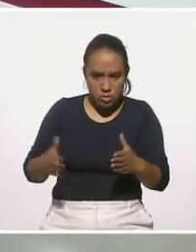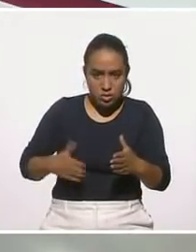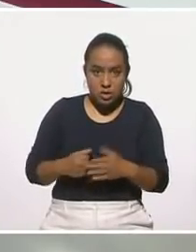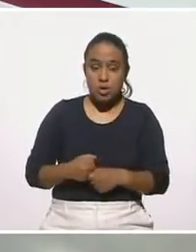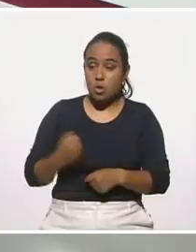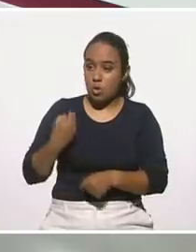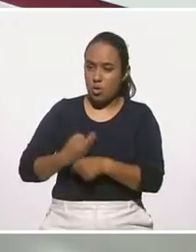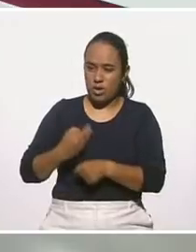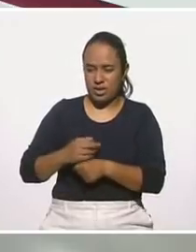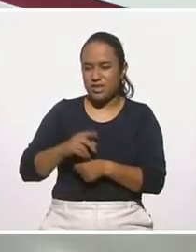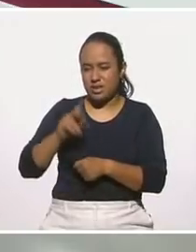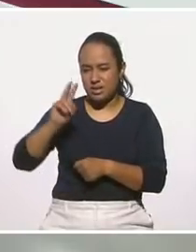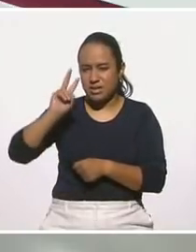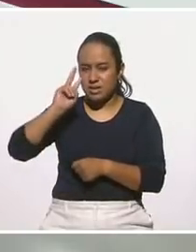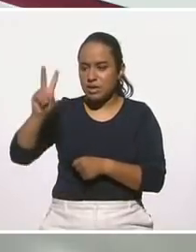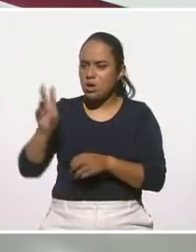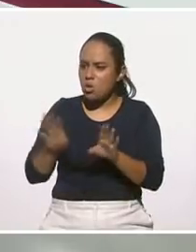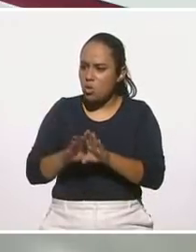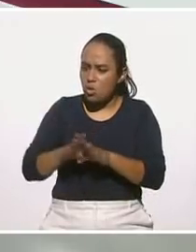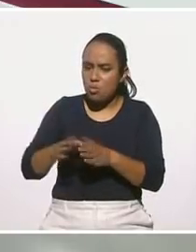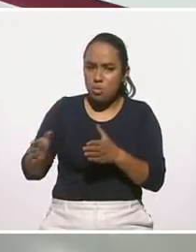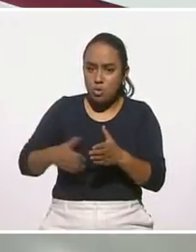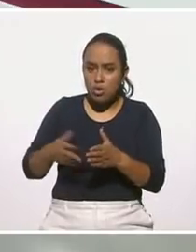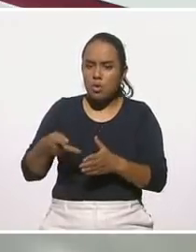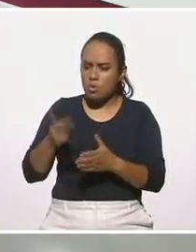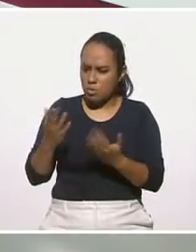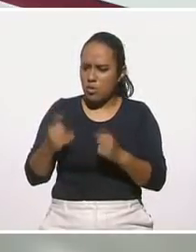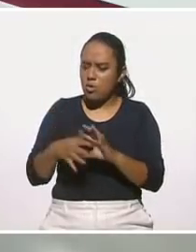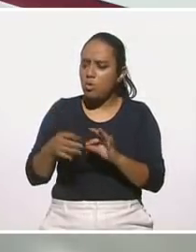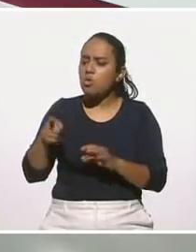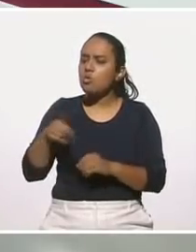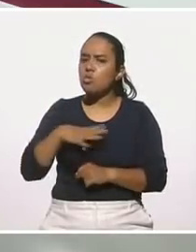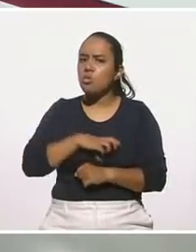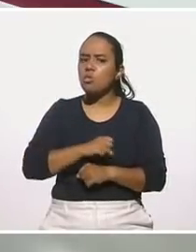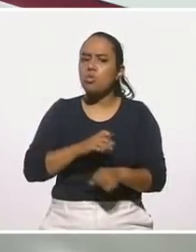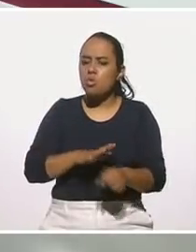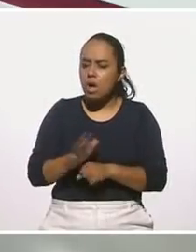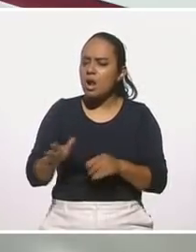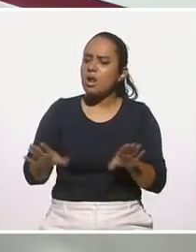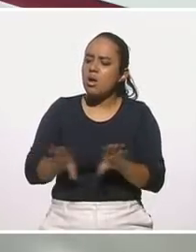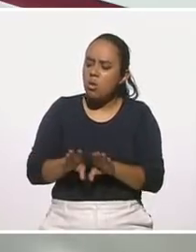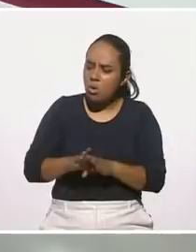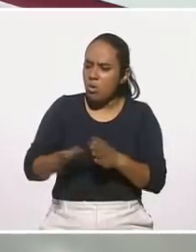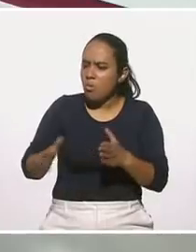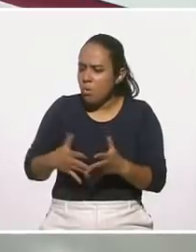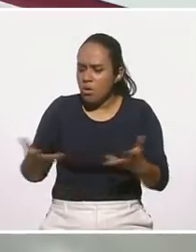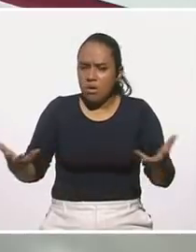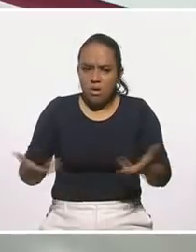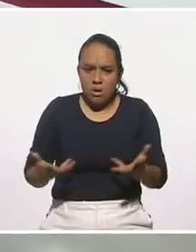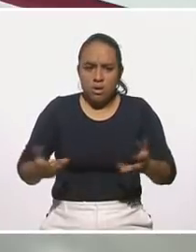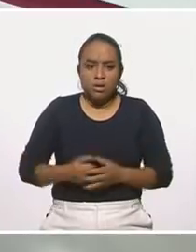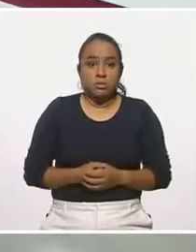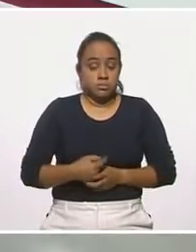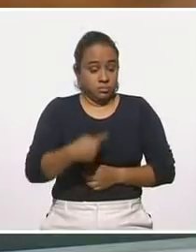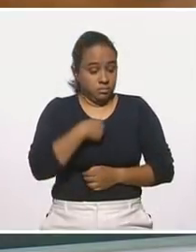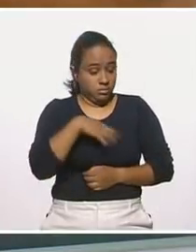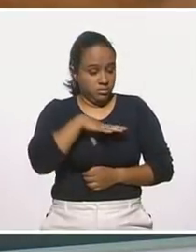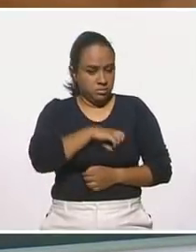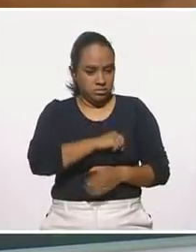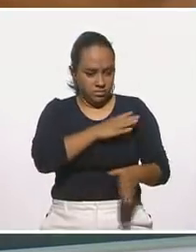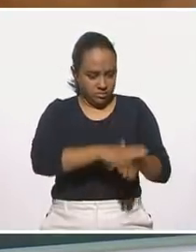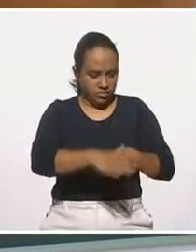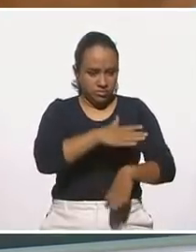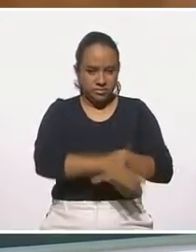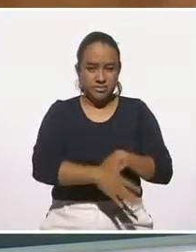ahorita vamos a ver un poco más sobre los platillos. Pero cuéntanos cuál es tu favorito, cómo se prepara. Mis favoritos, bueno, los